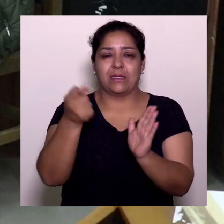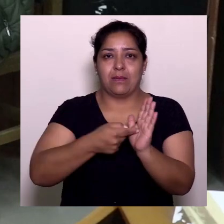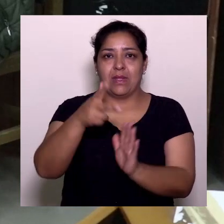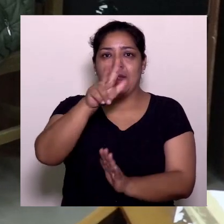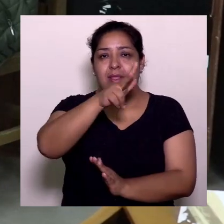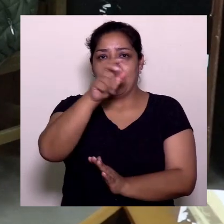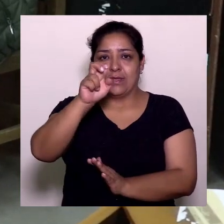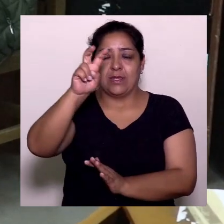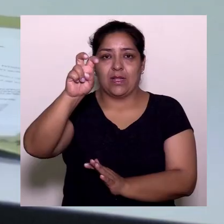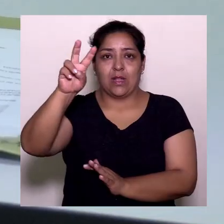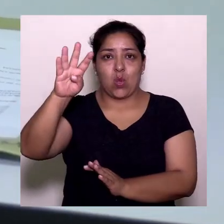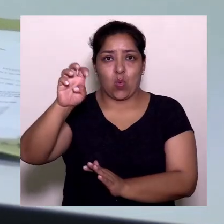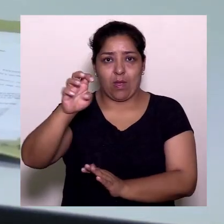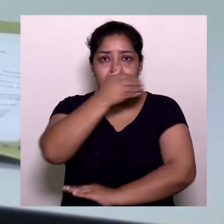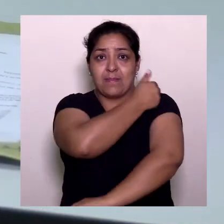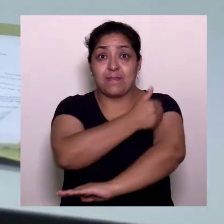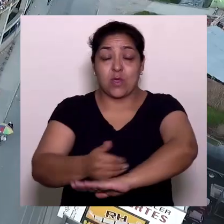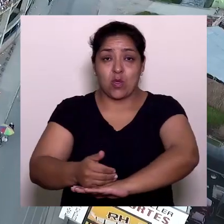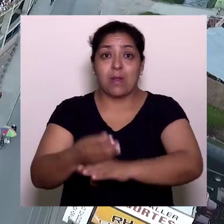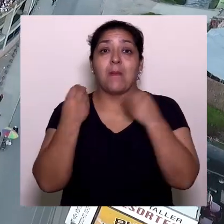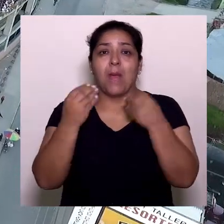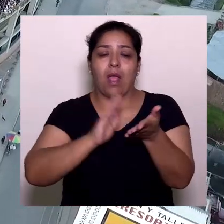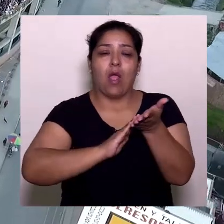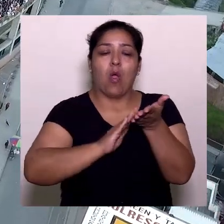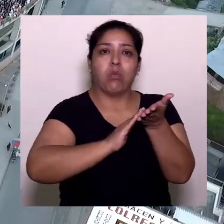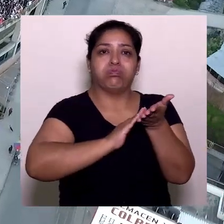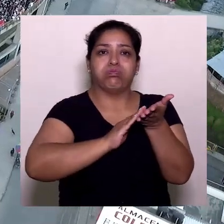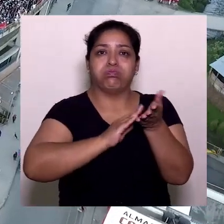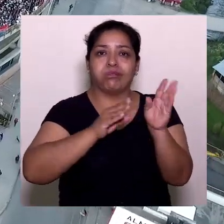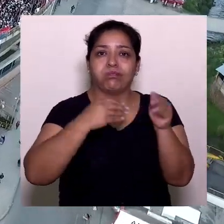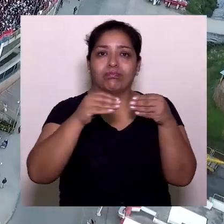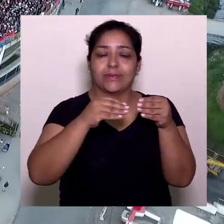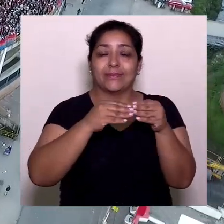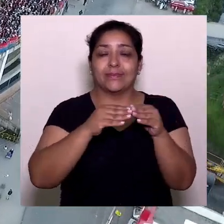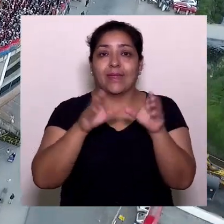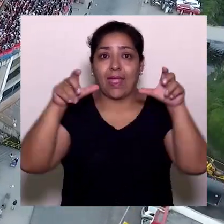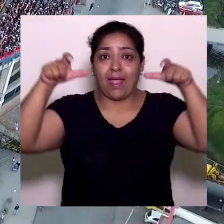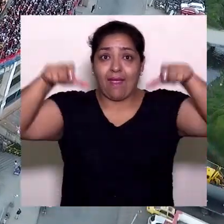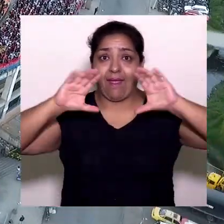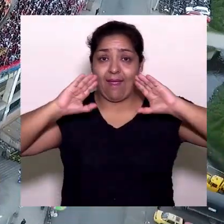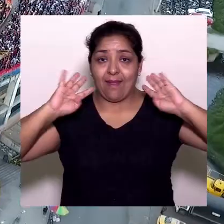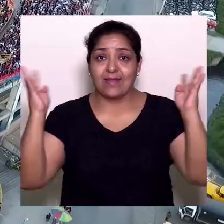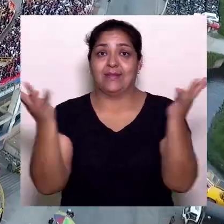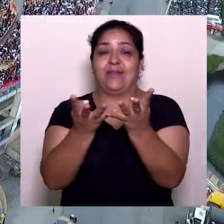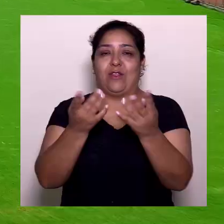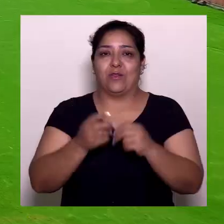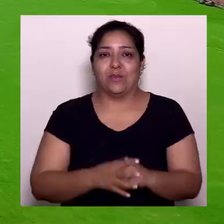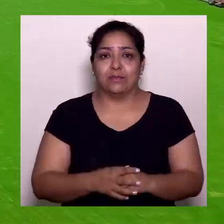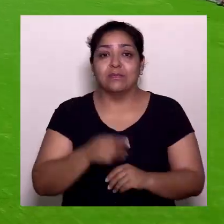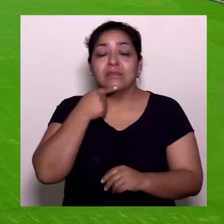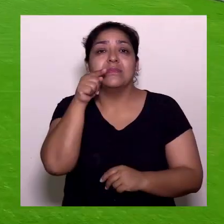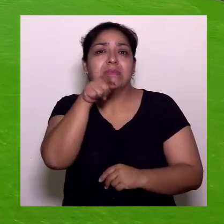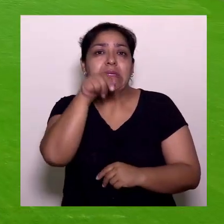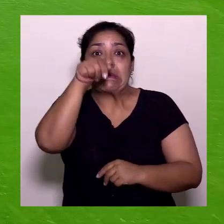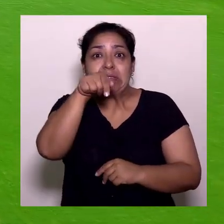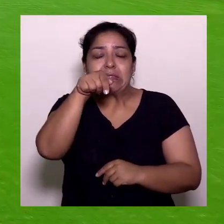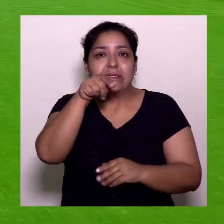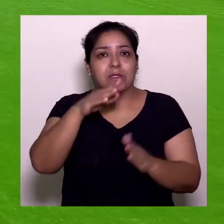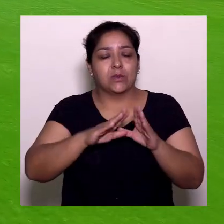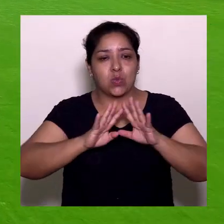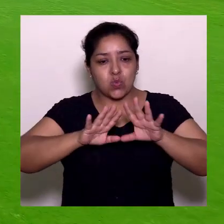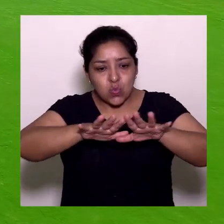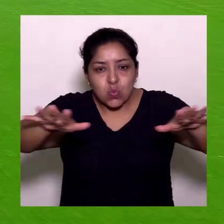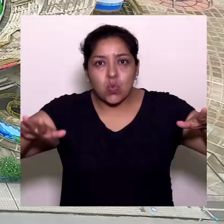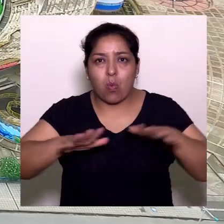15.379 millones de pesos para la remodelación del Estadio Departamental Libertad. Podemos llegar a hacer del Estadio Libertad